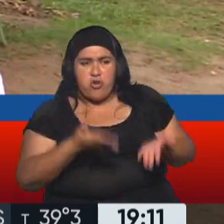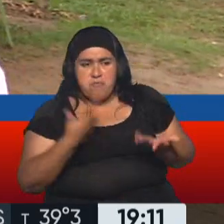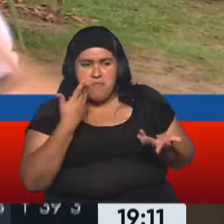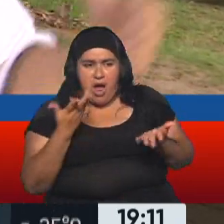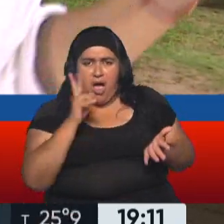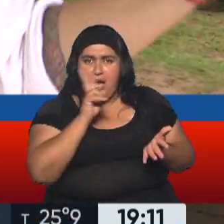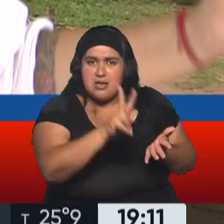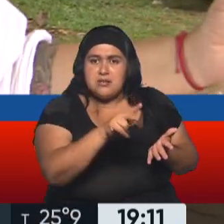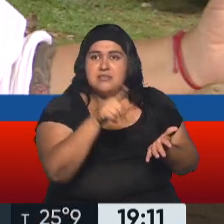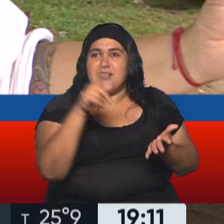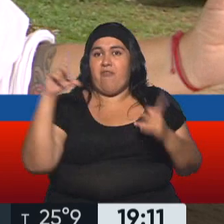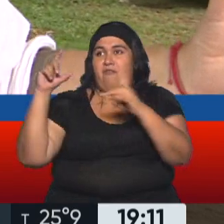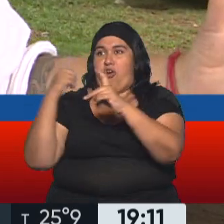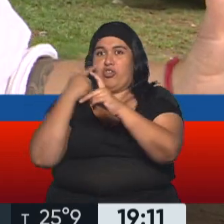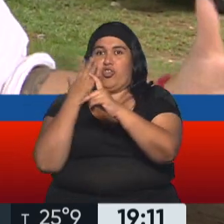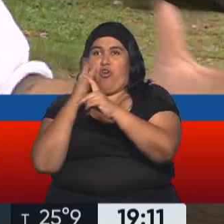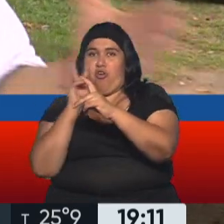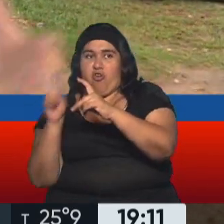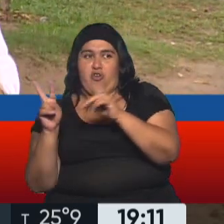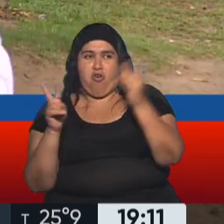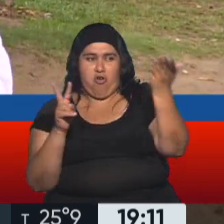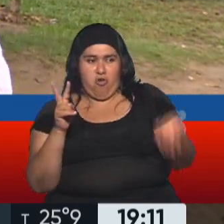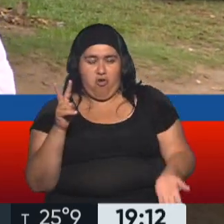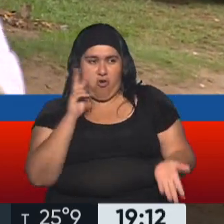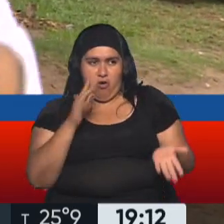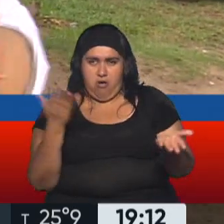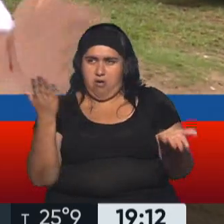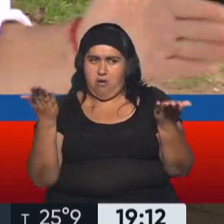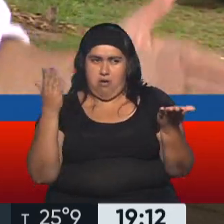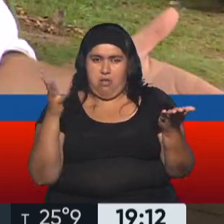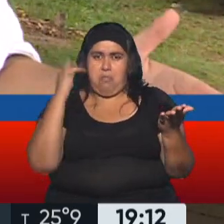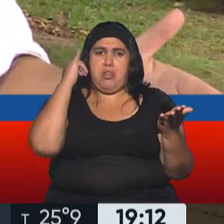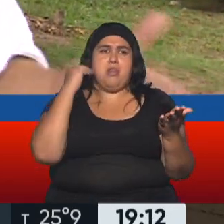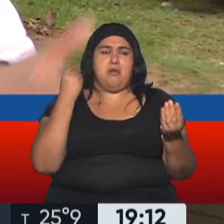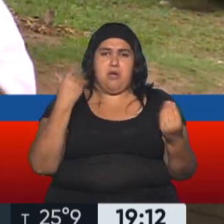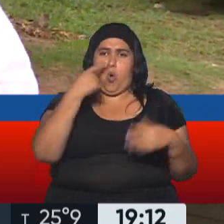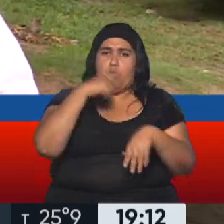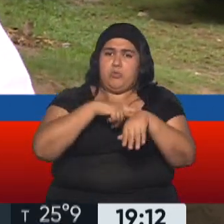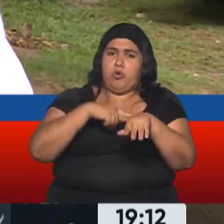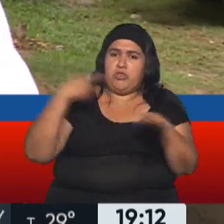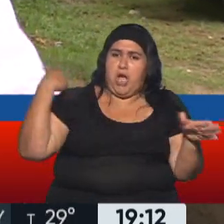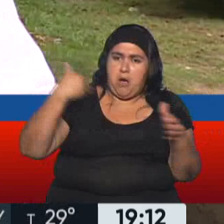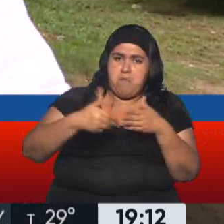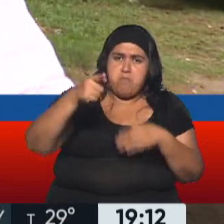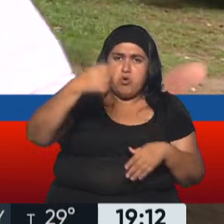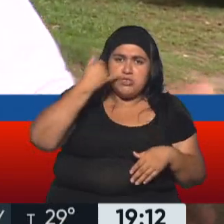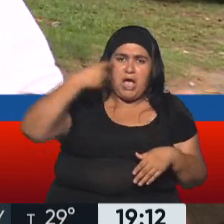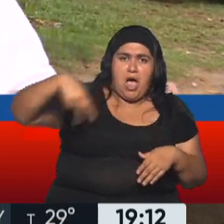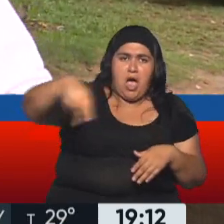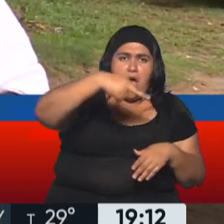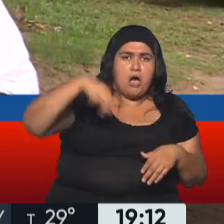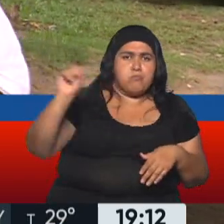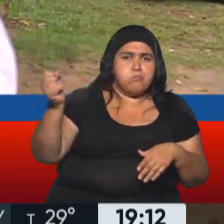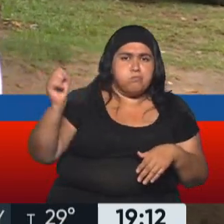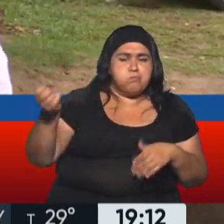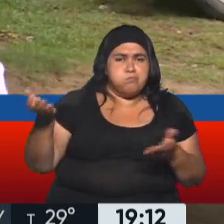actual, que se conoció desde la comisaría, empezaron a darse cuenta que durante estos últimos días habían tenido contacto efectivamente con